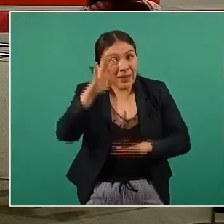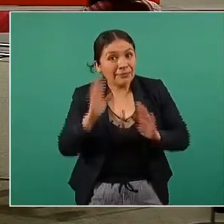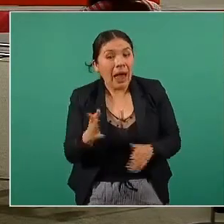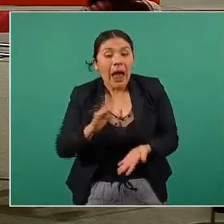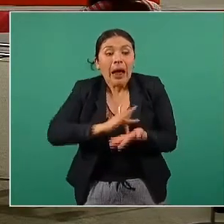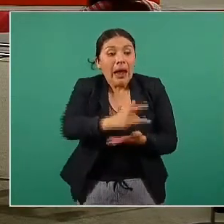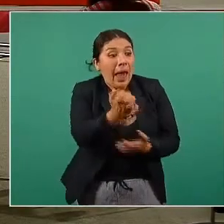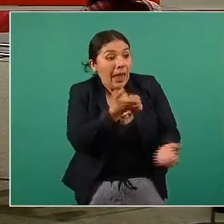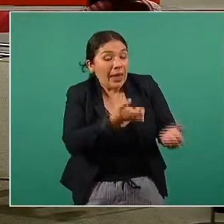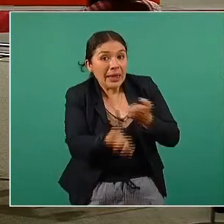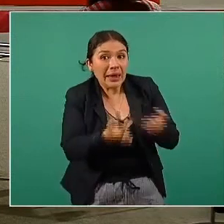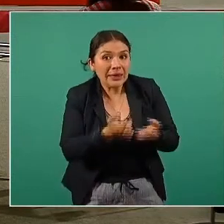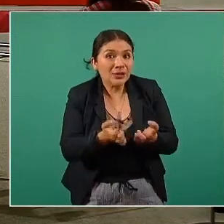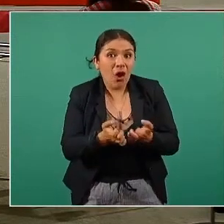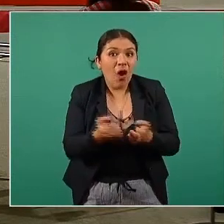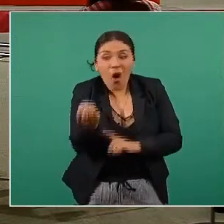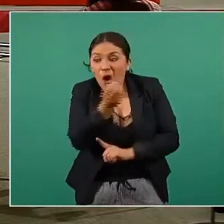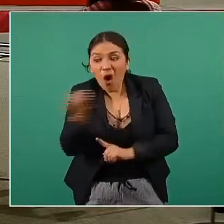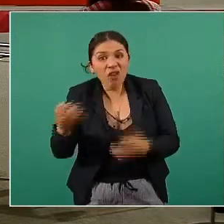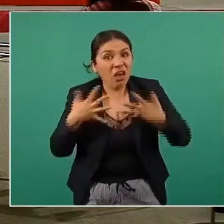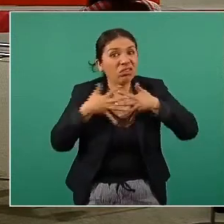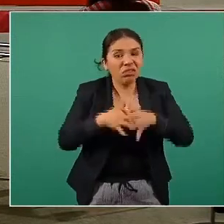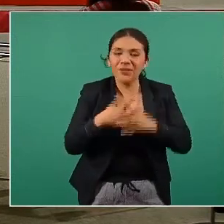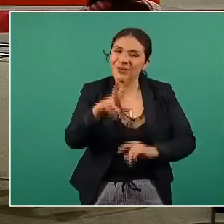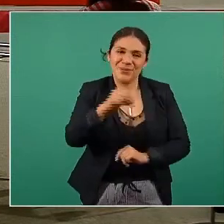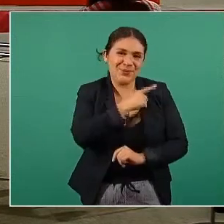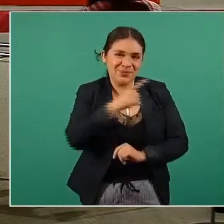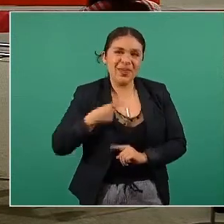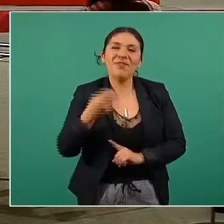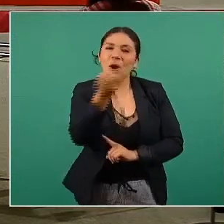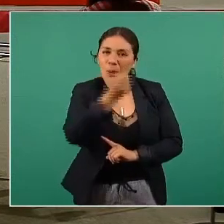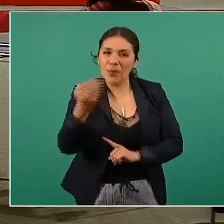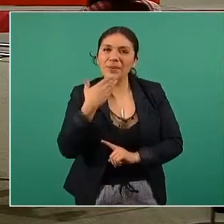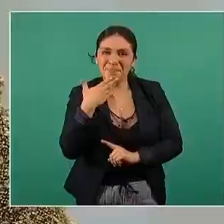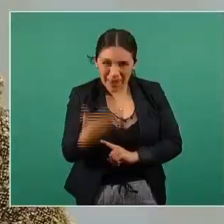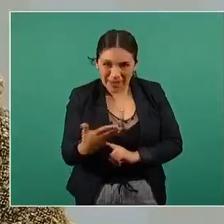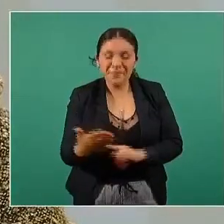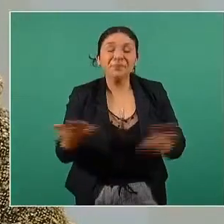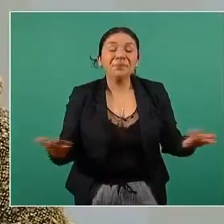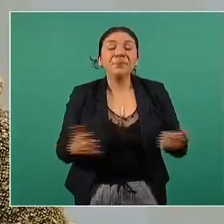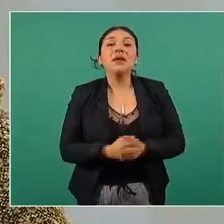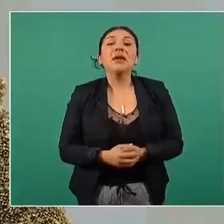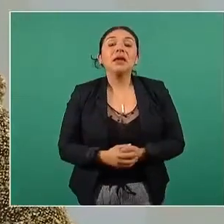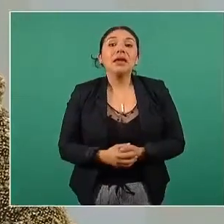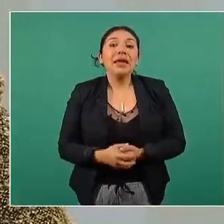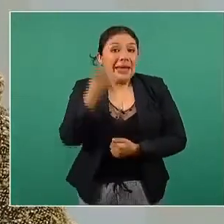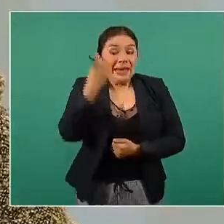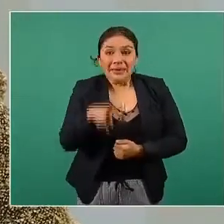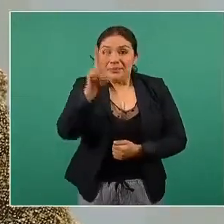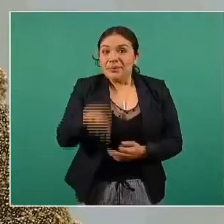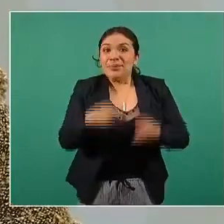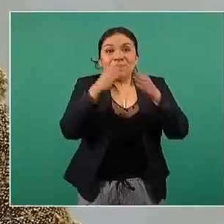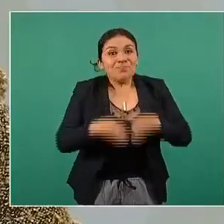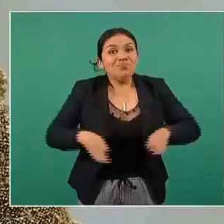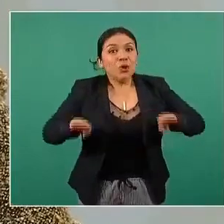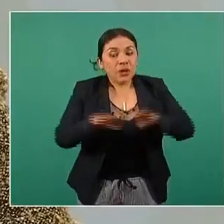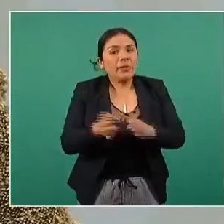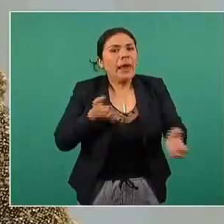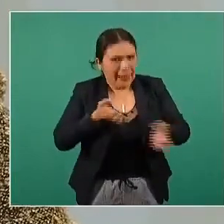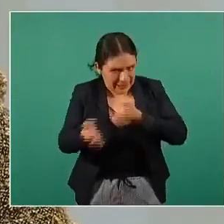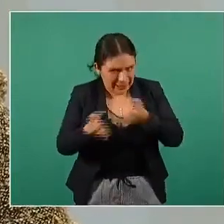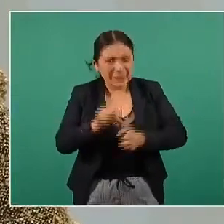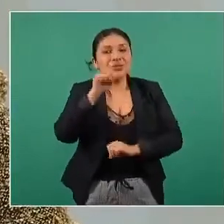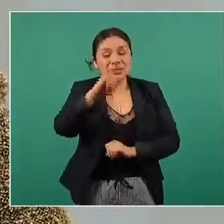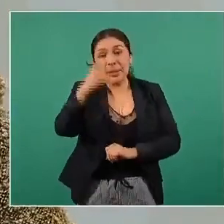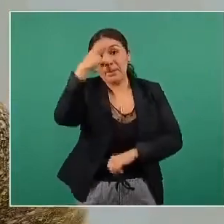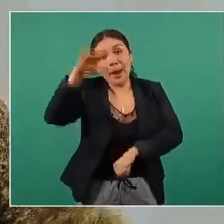que sea desequilibrada no hay que tener un balance entonces es bien importante la actividad física